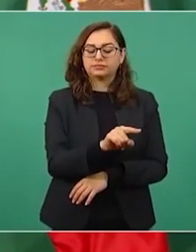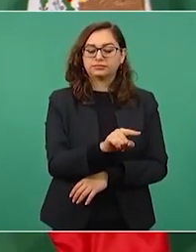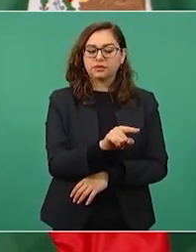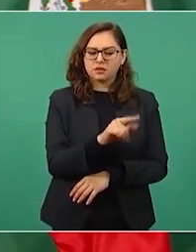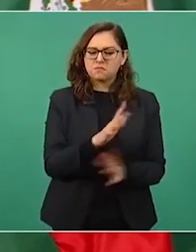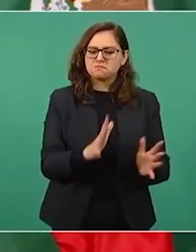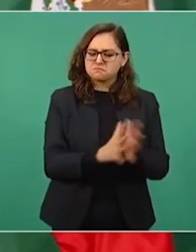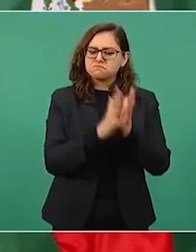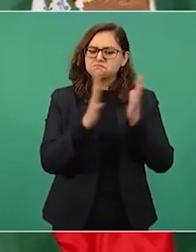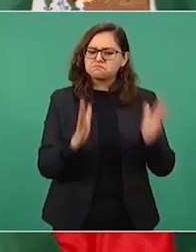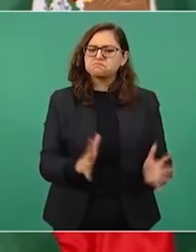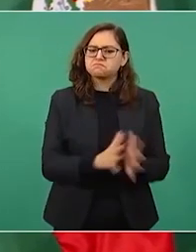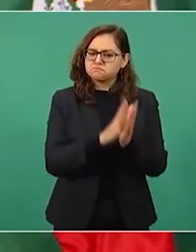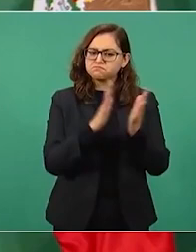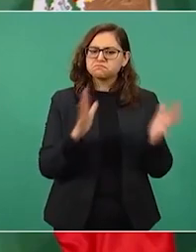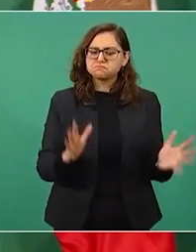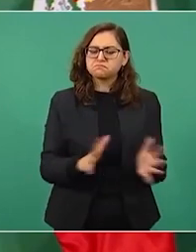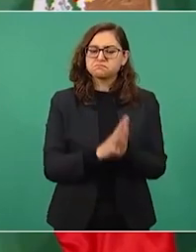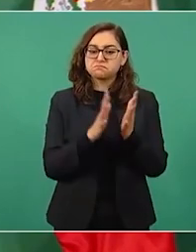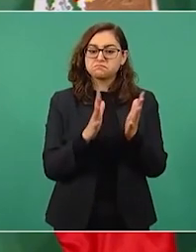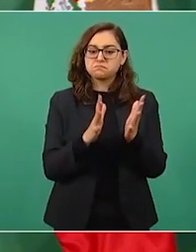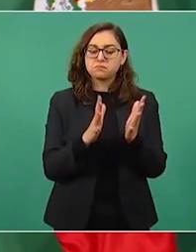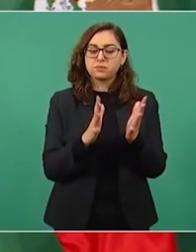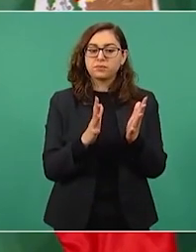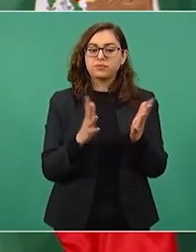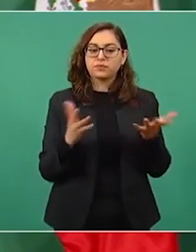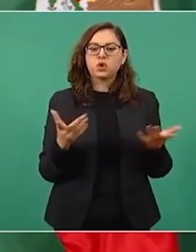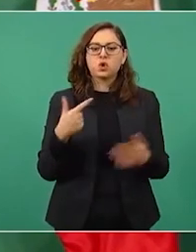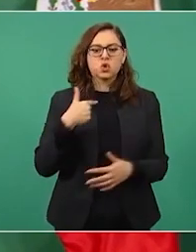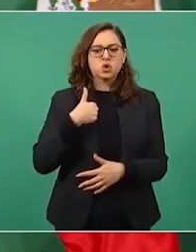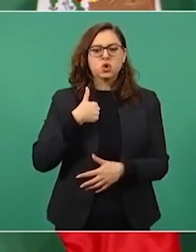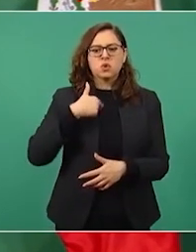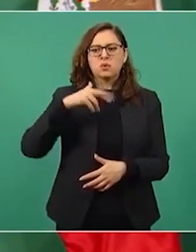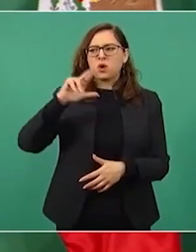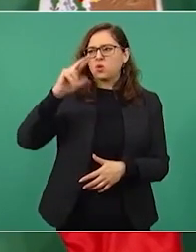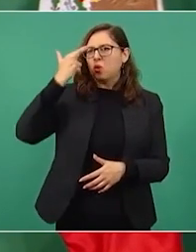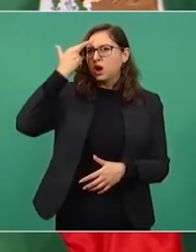que hubo un encuentro